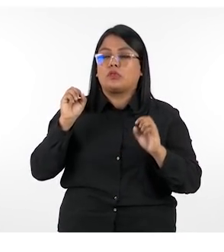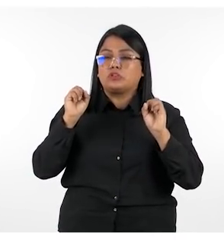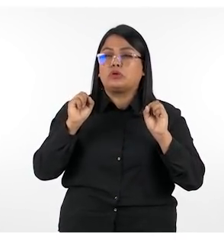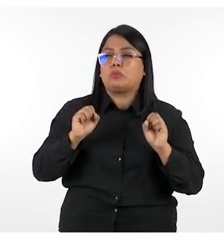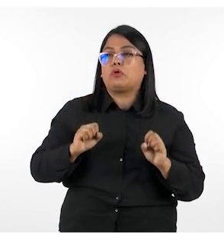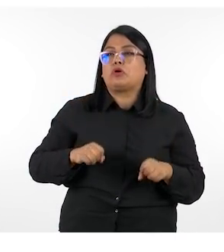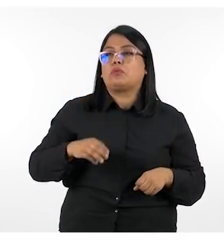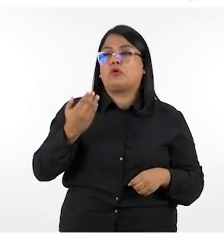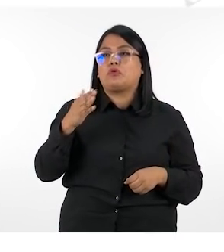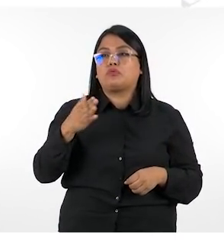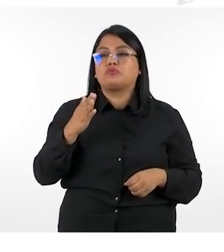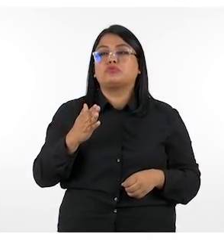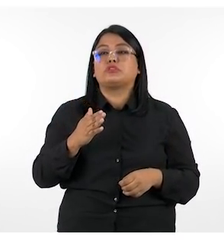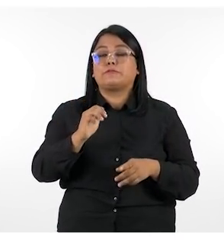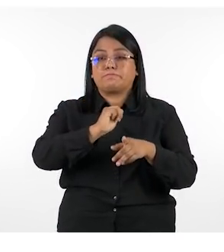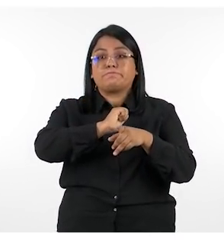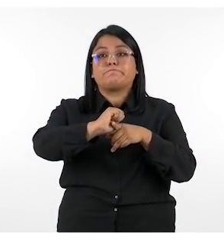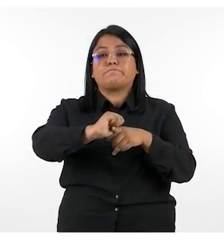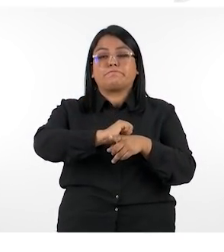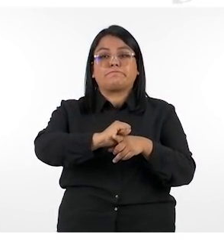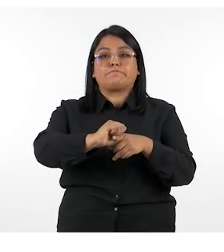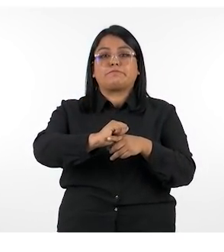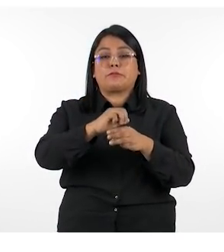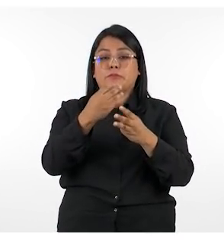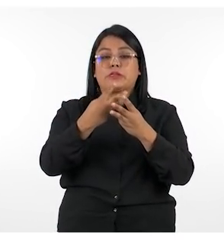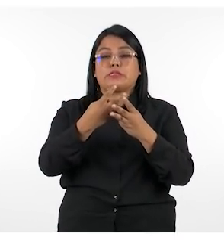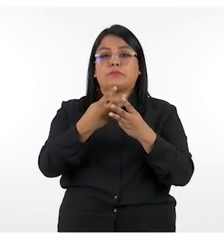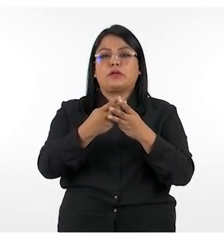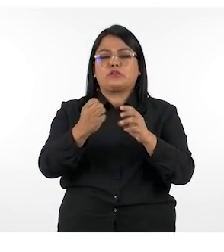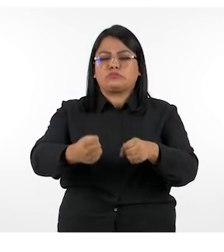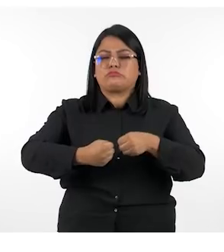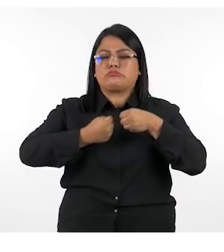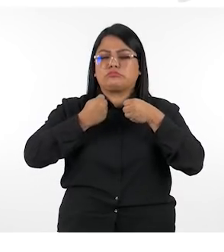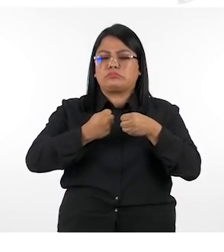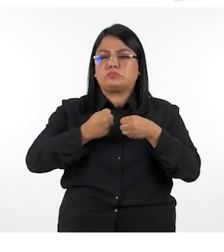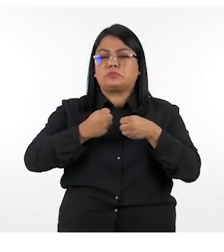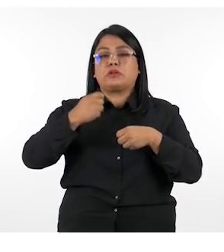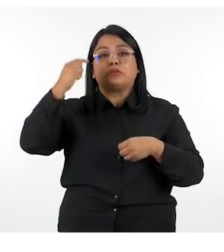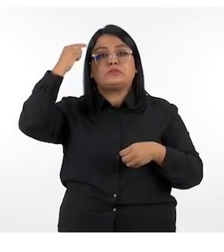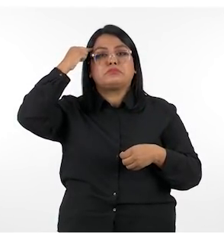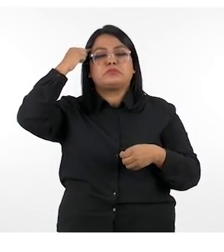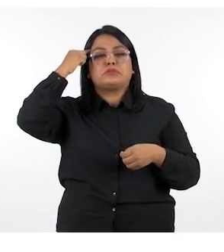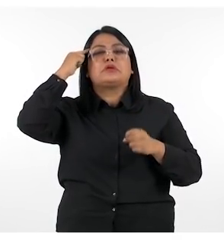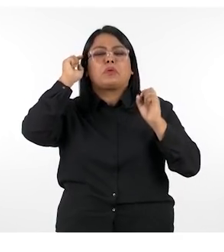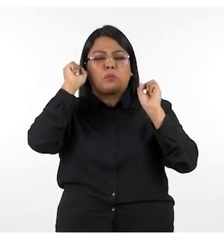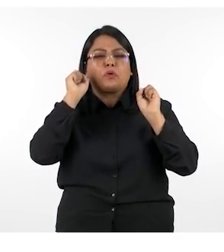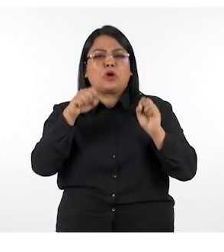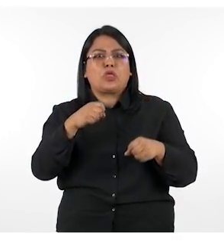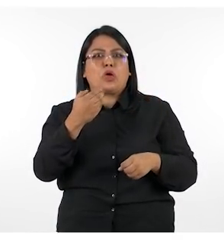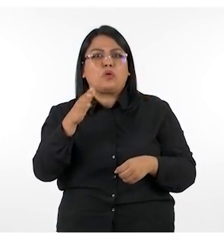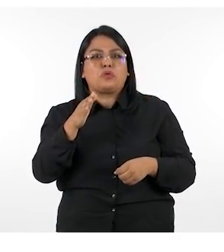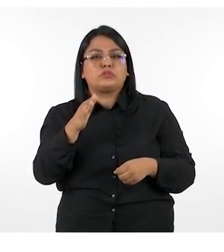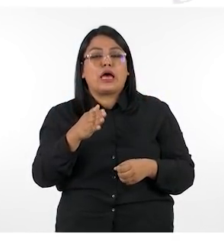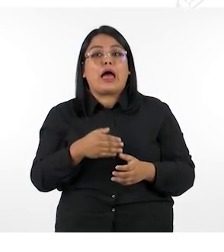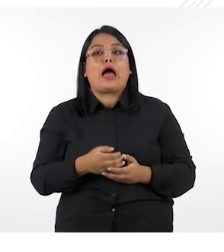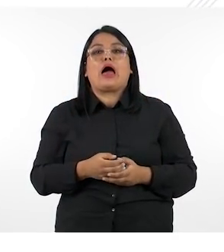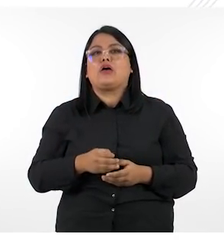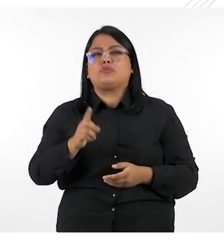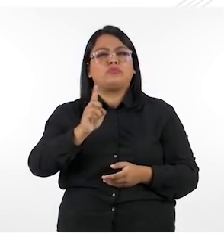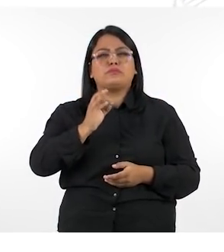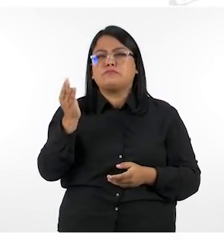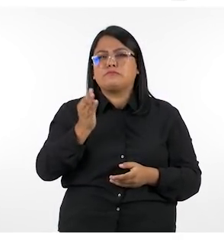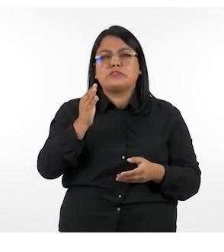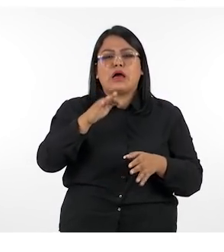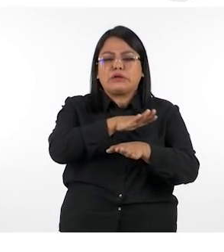en ese caso podemos utilizar esos ejercicios como refuerzo cuando se considere necesario es